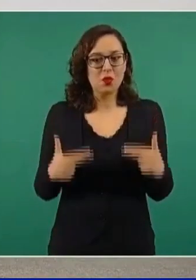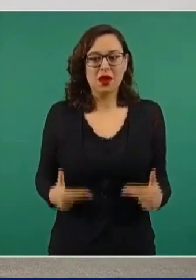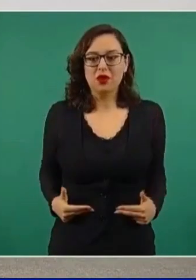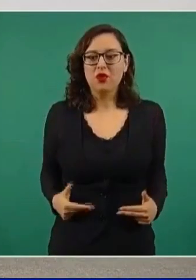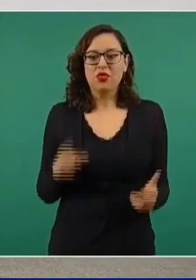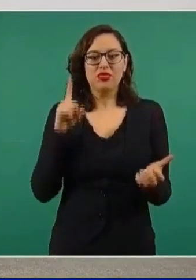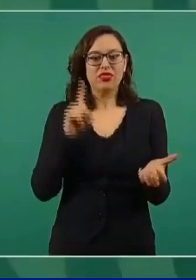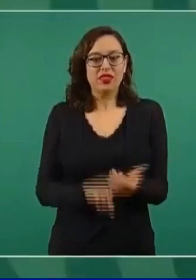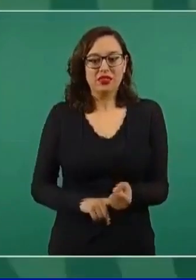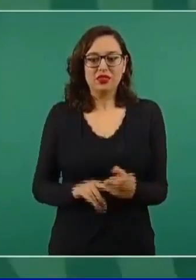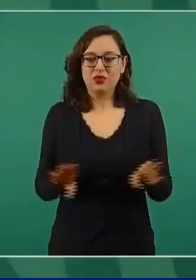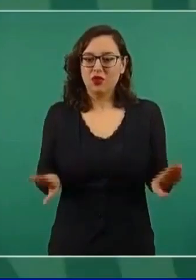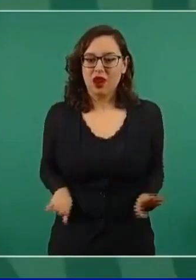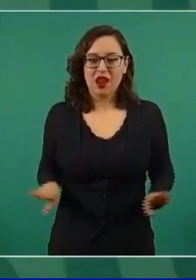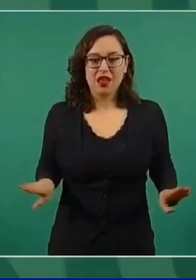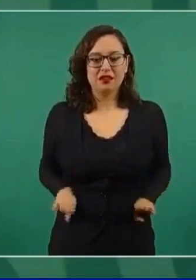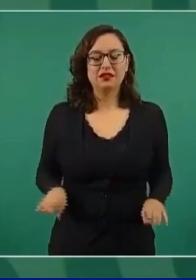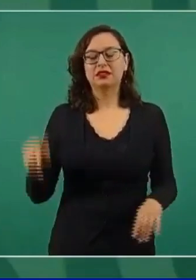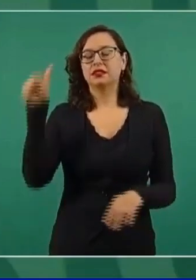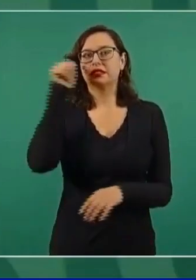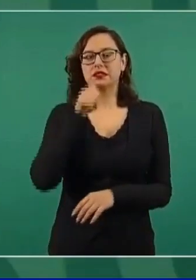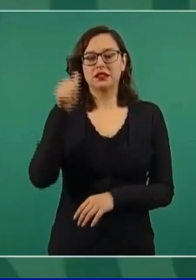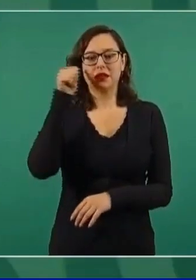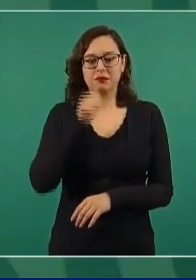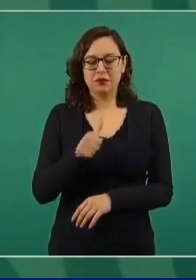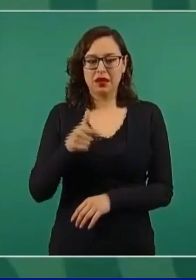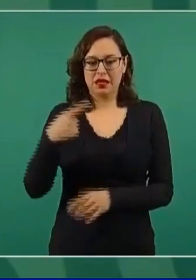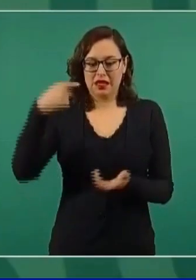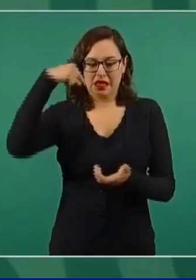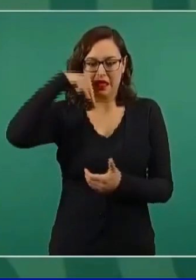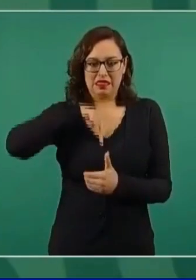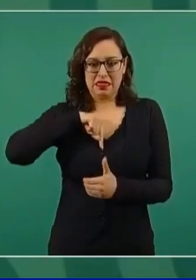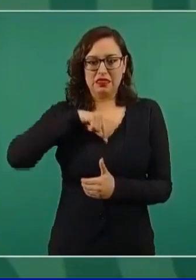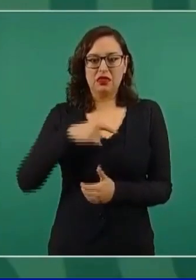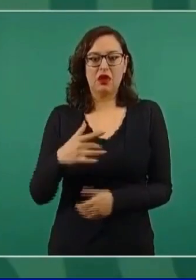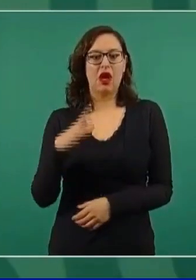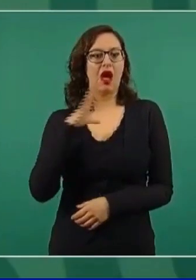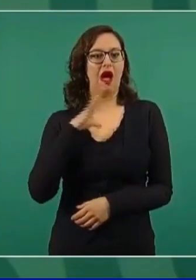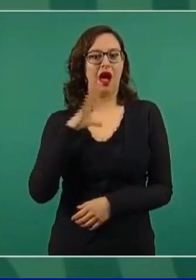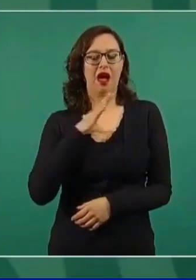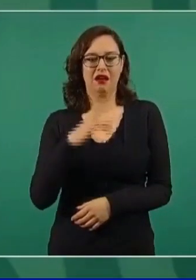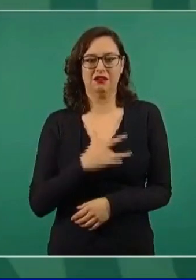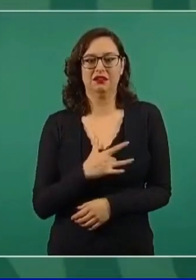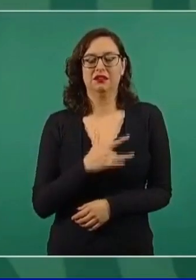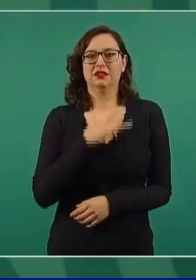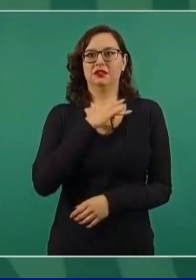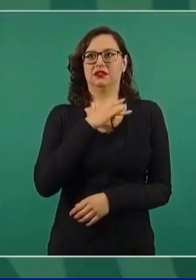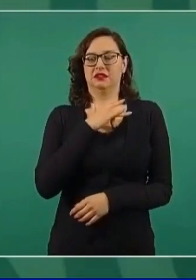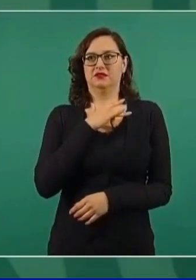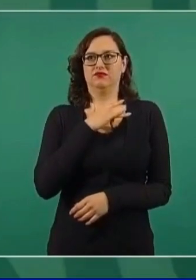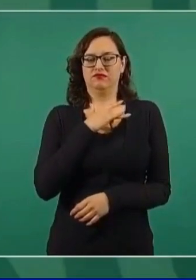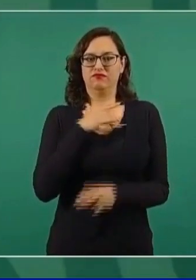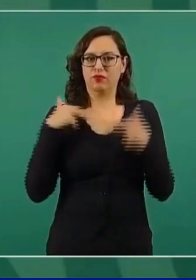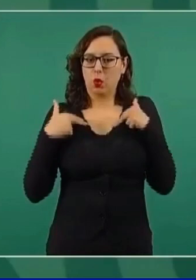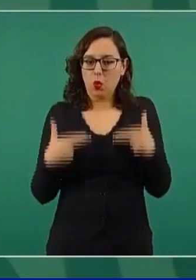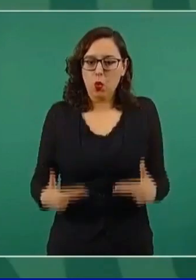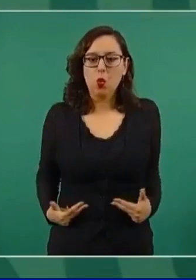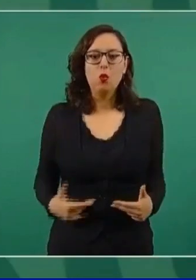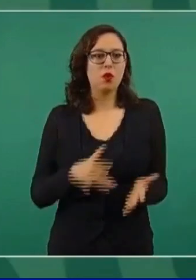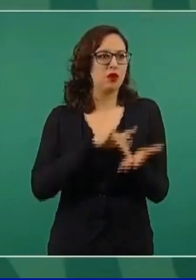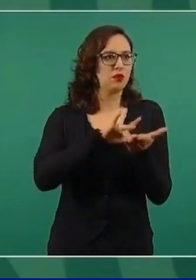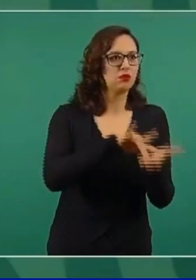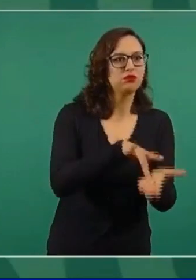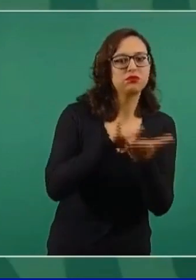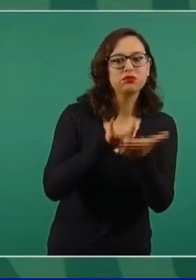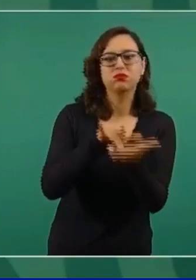sentimientos humanitarios, siempre,